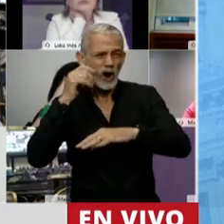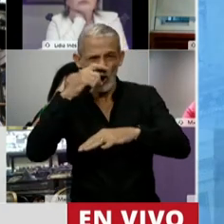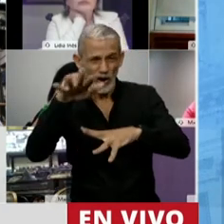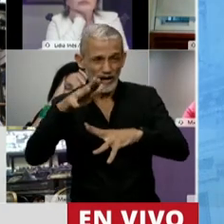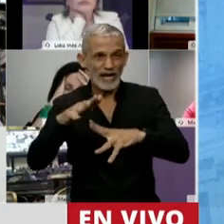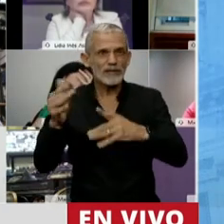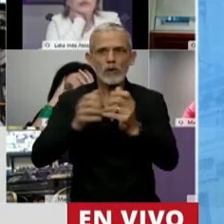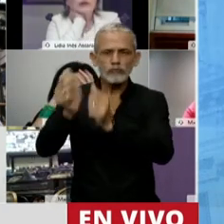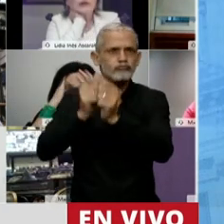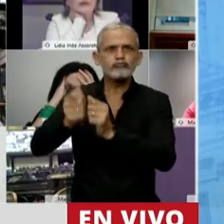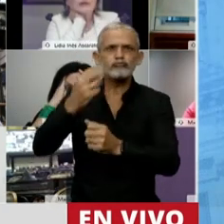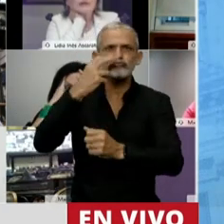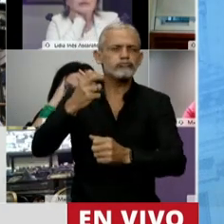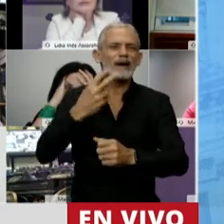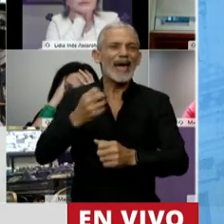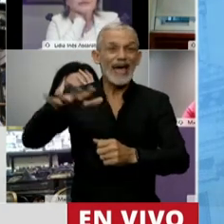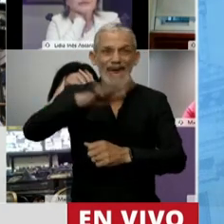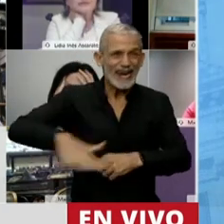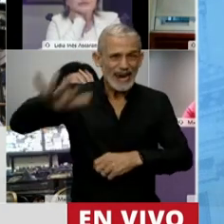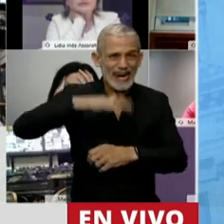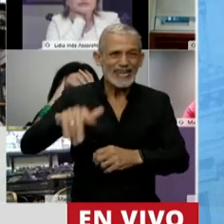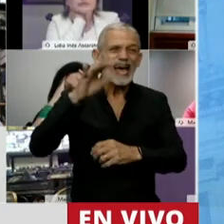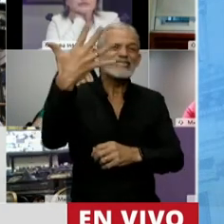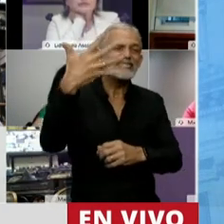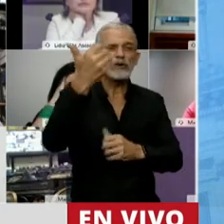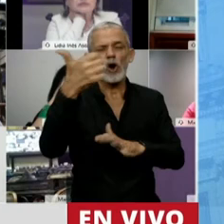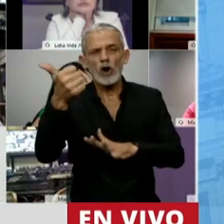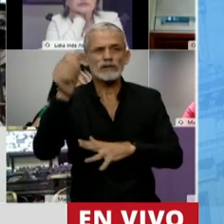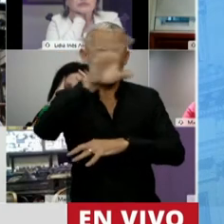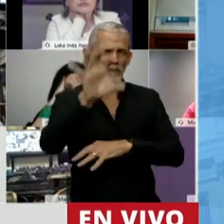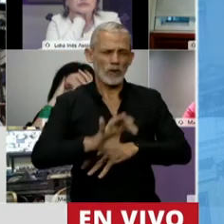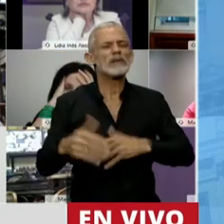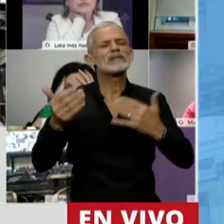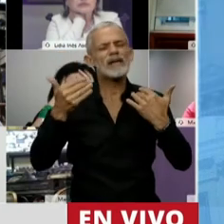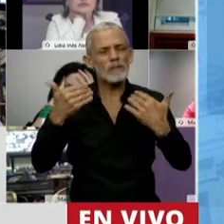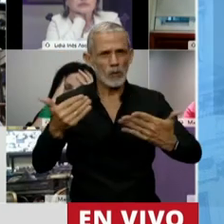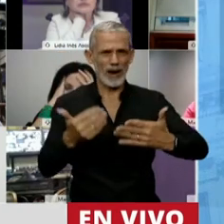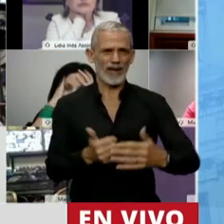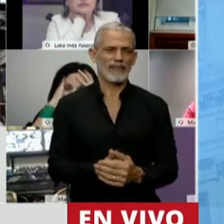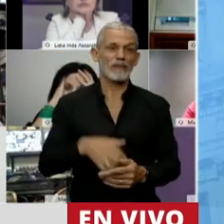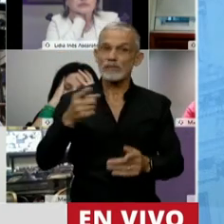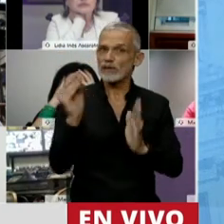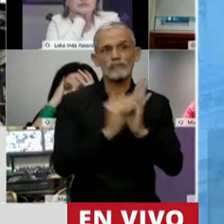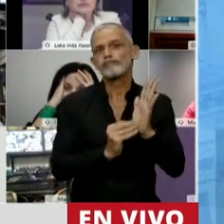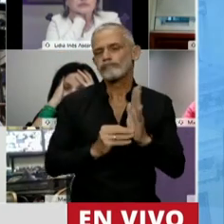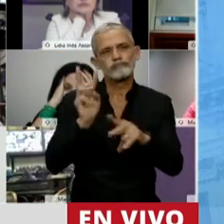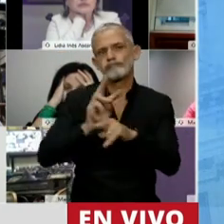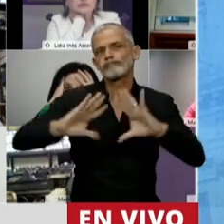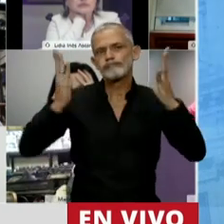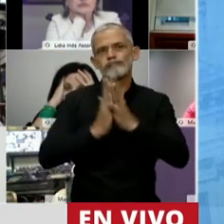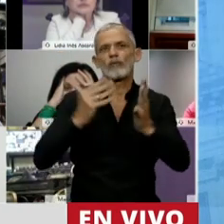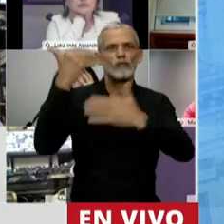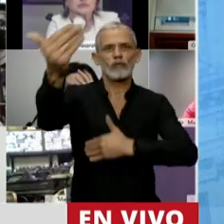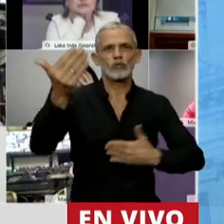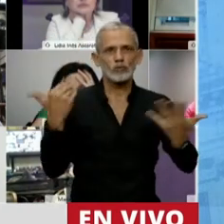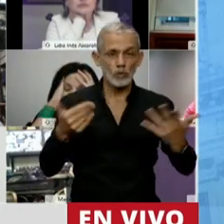energía de la Mesopotamia y por lo menos de 5 o 6 provincias más. Hay compatibilidad. Lo que pasa es que esa tiene que ser la agenda ambiental del futuro.